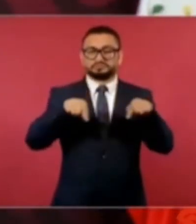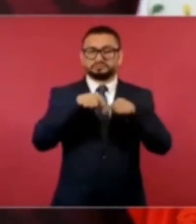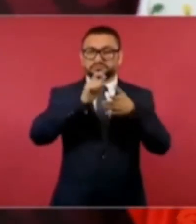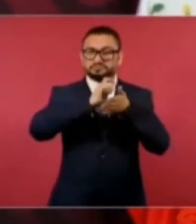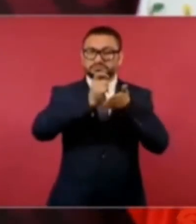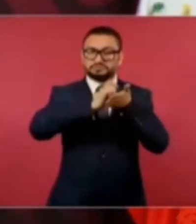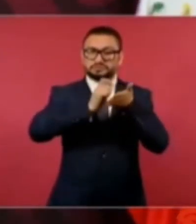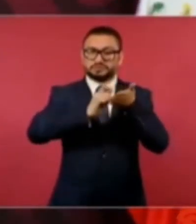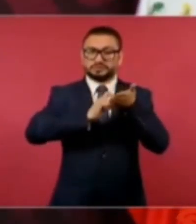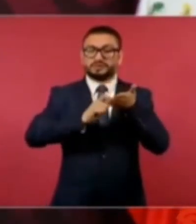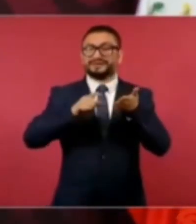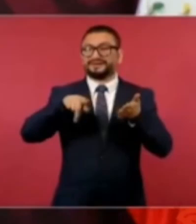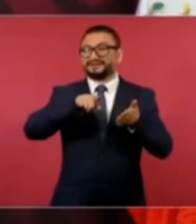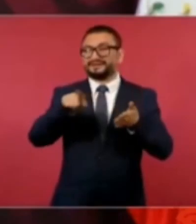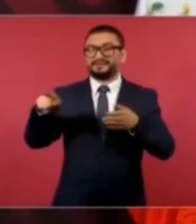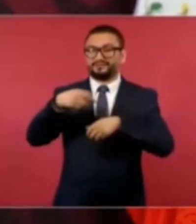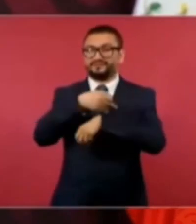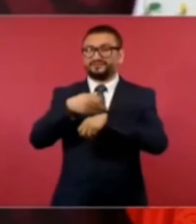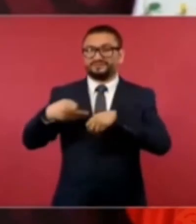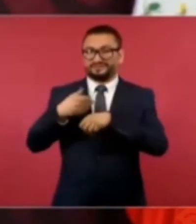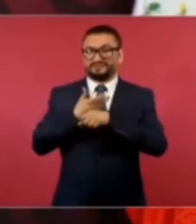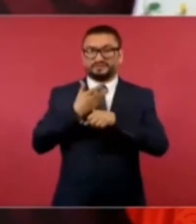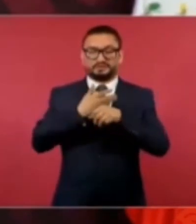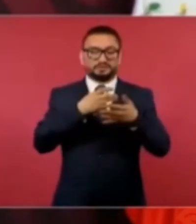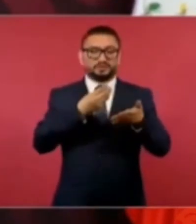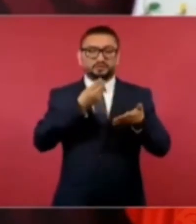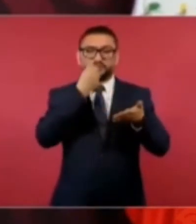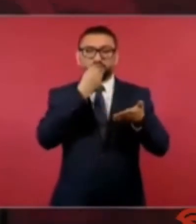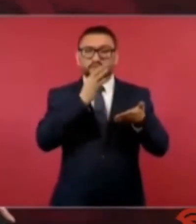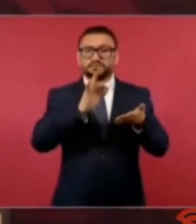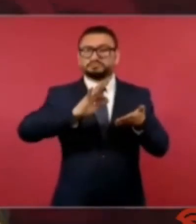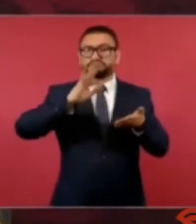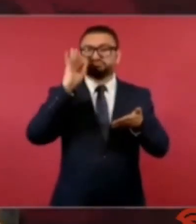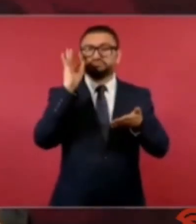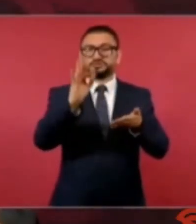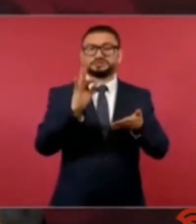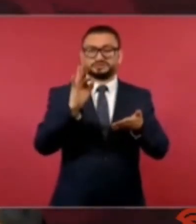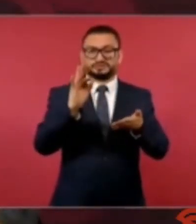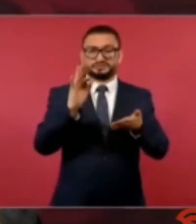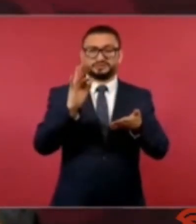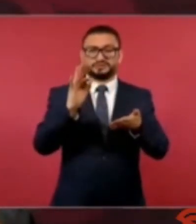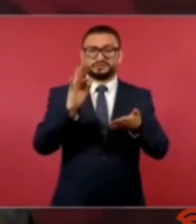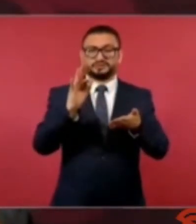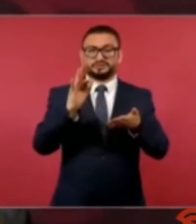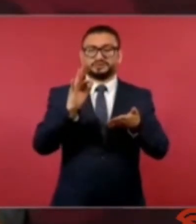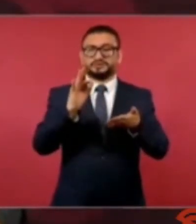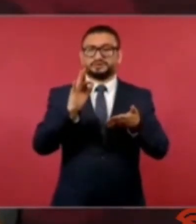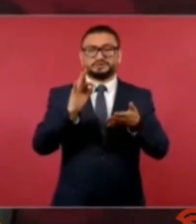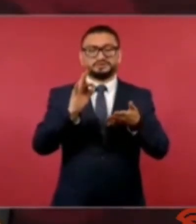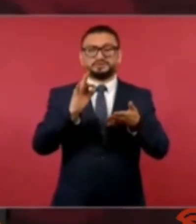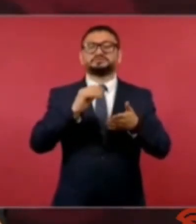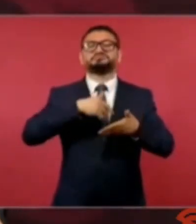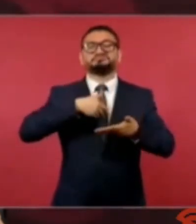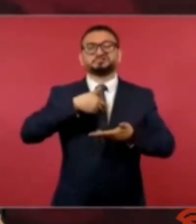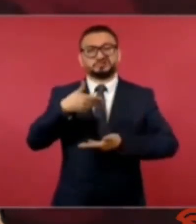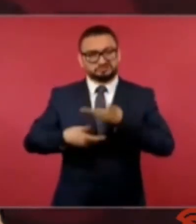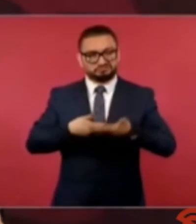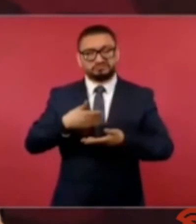la familia excelente la comida excelente el servicio